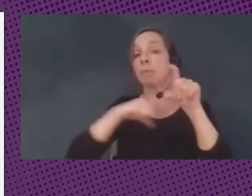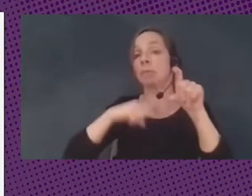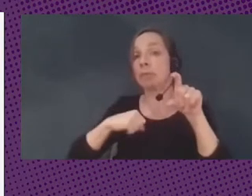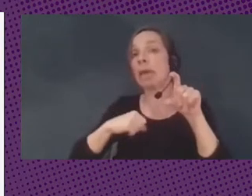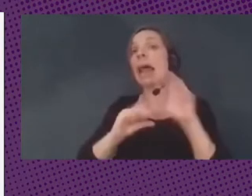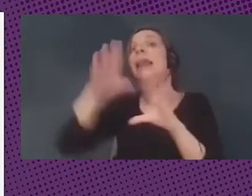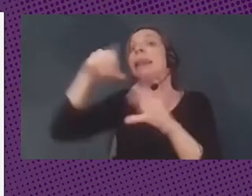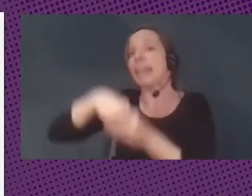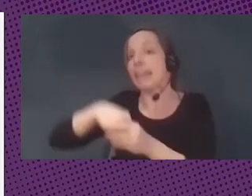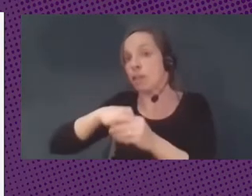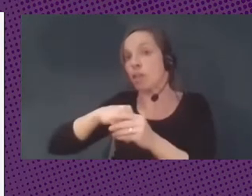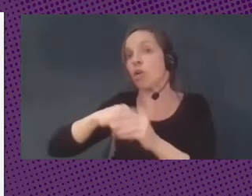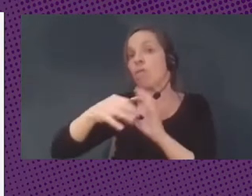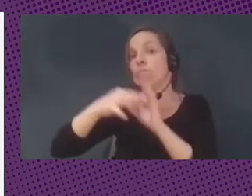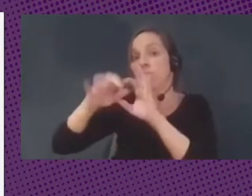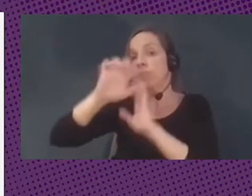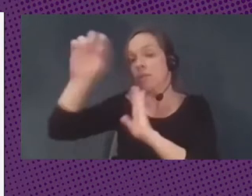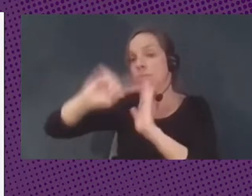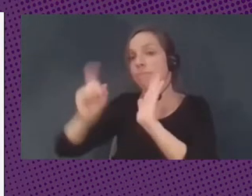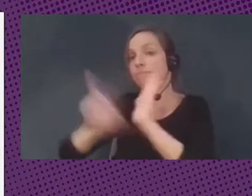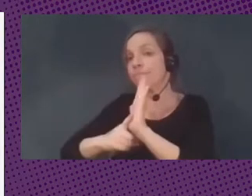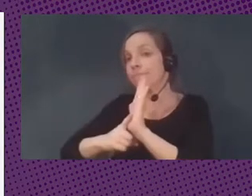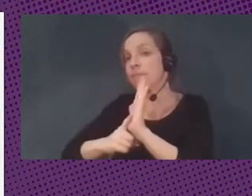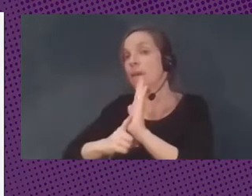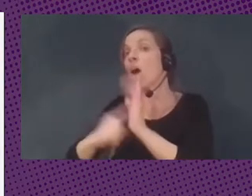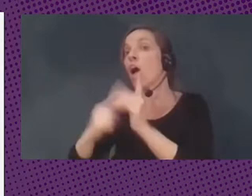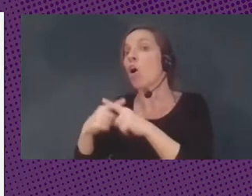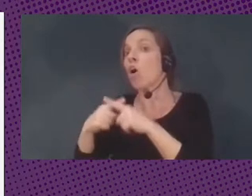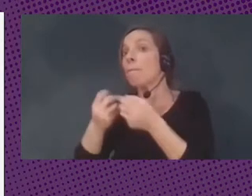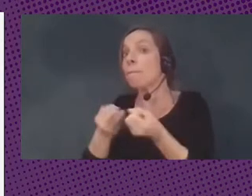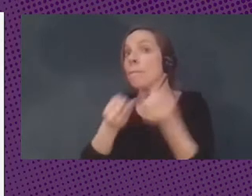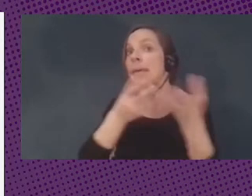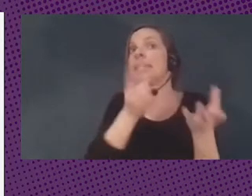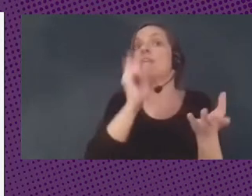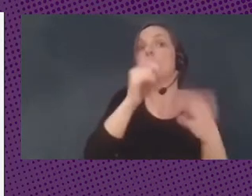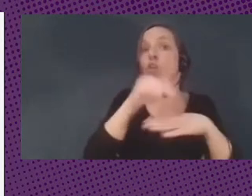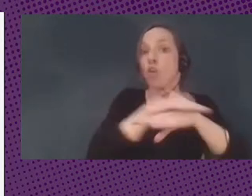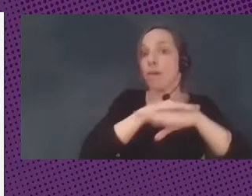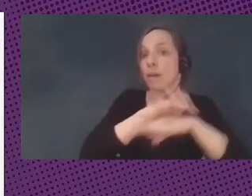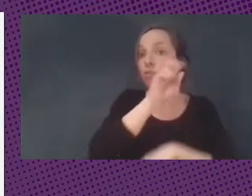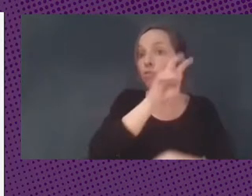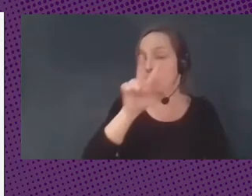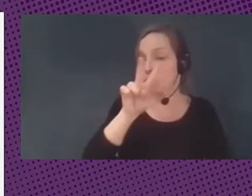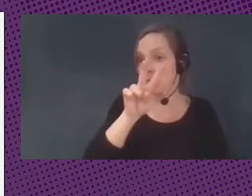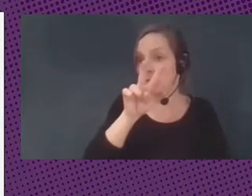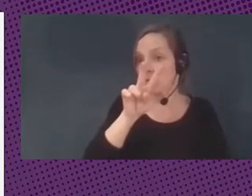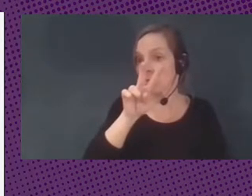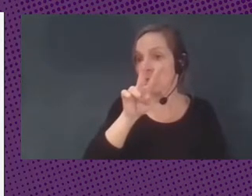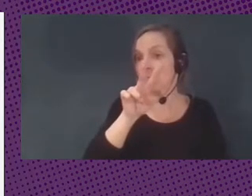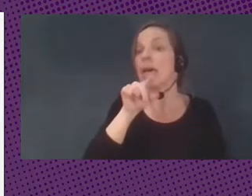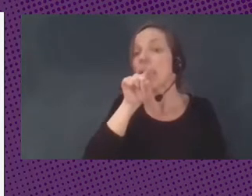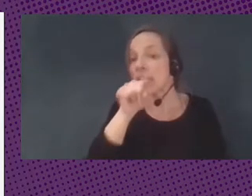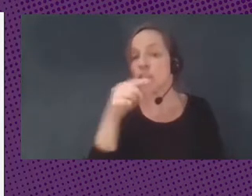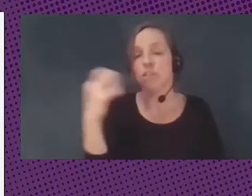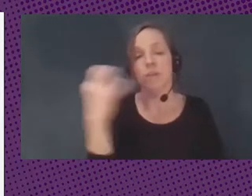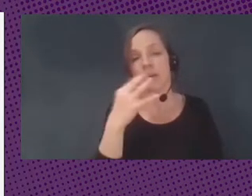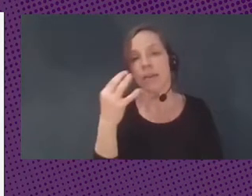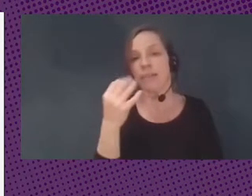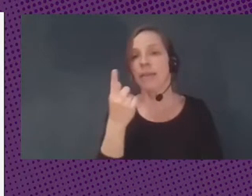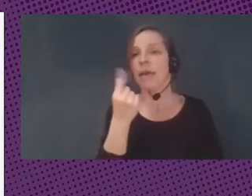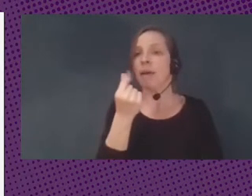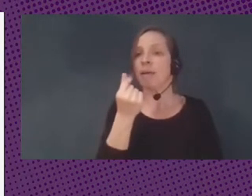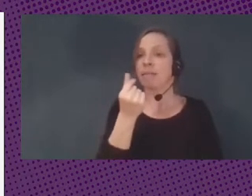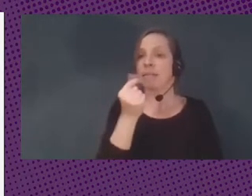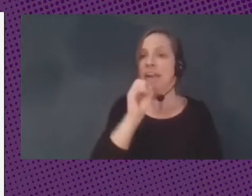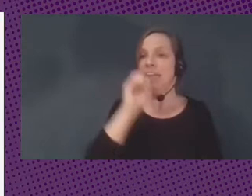se comparte exclusivamente con el gobierno de los Estados Unidos. y es que esto es transacciones internacionales, pero también